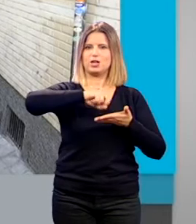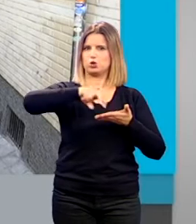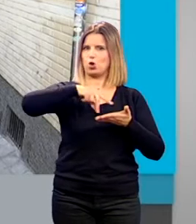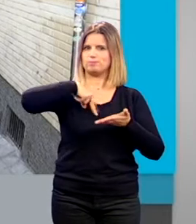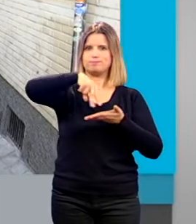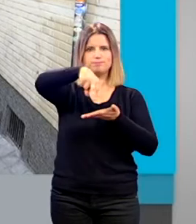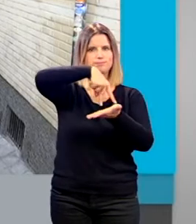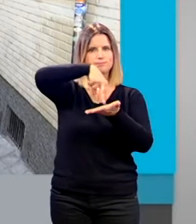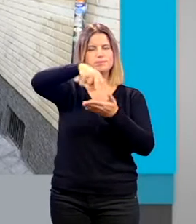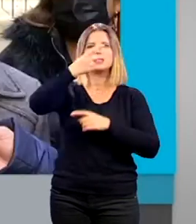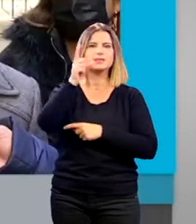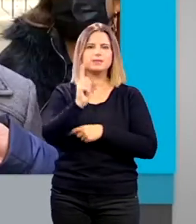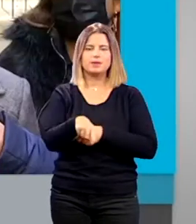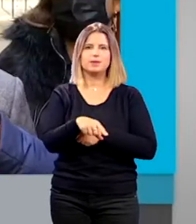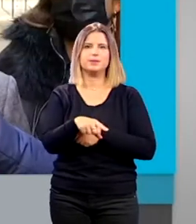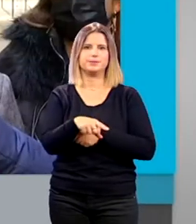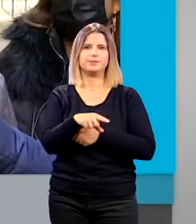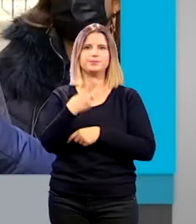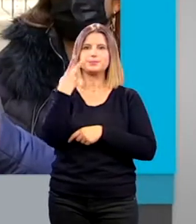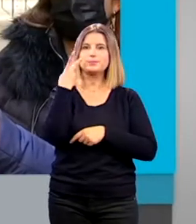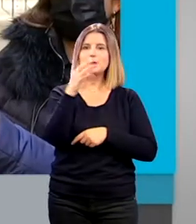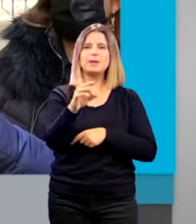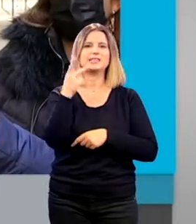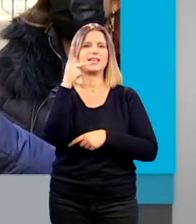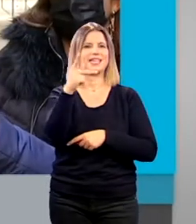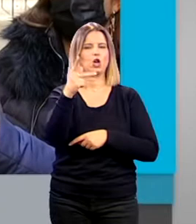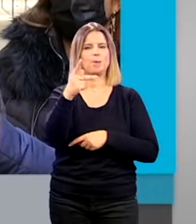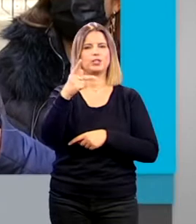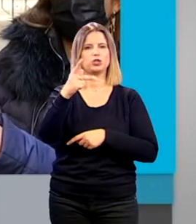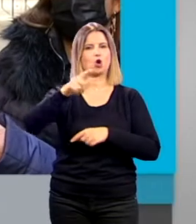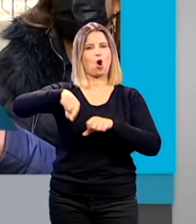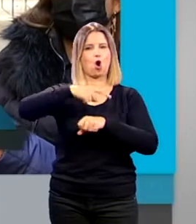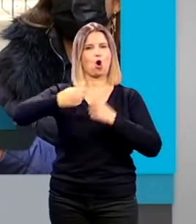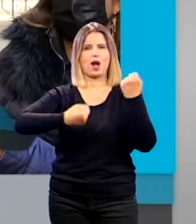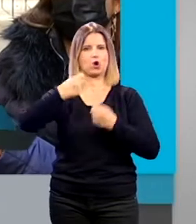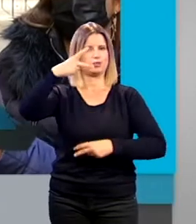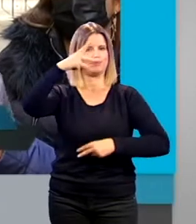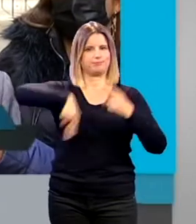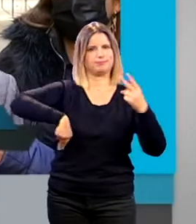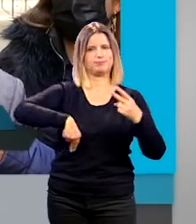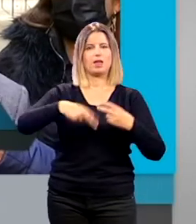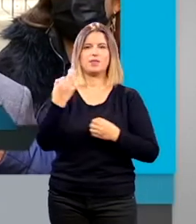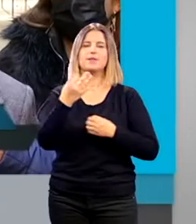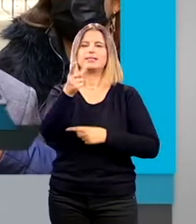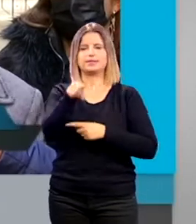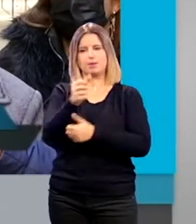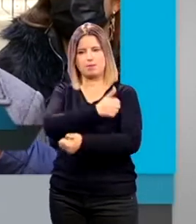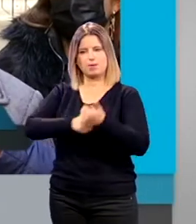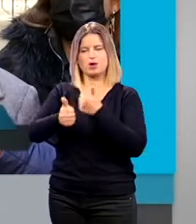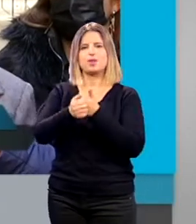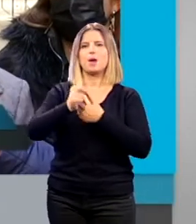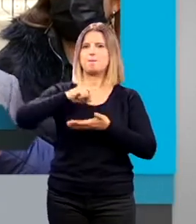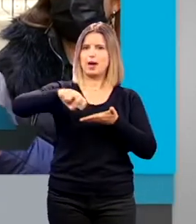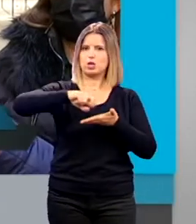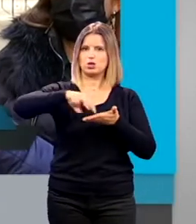no solo se va a limitar el paso a 20 km por hora donde se pueda se va a priorizar el uso por parte de los peatones